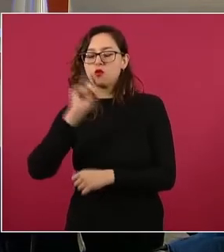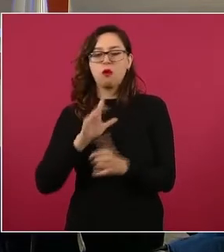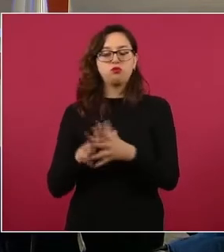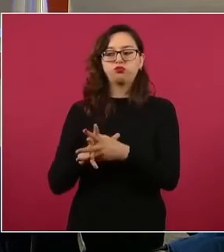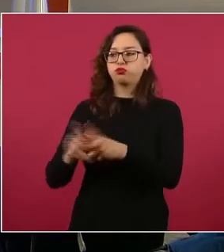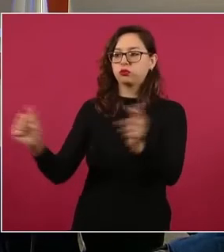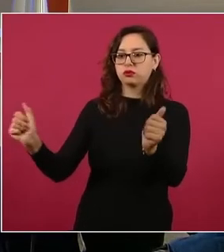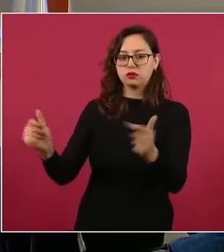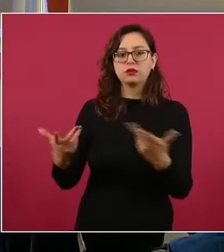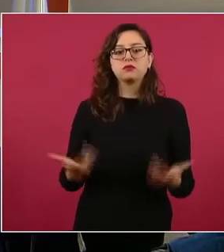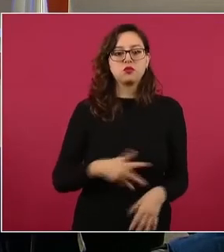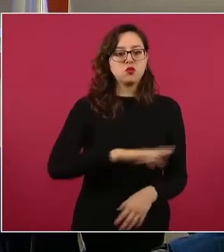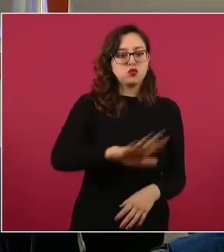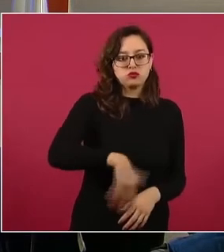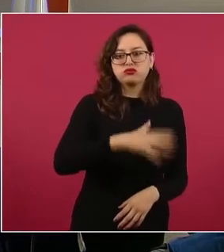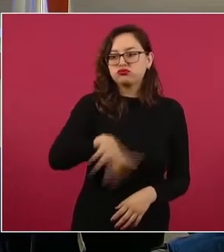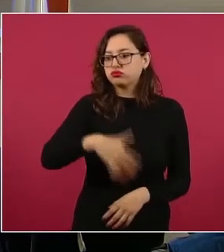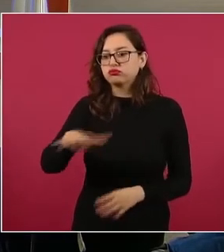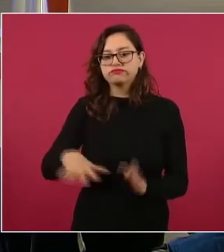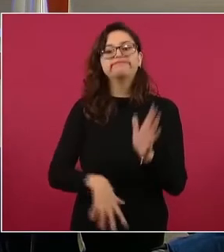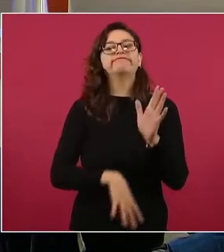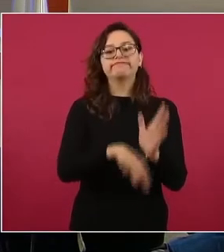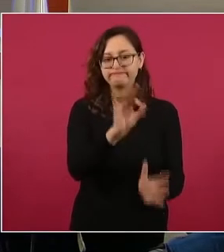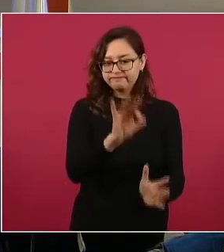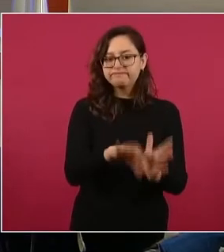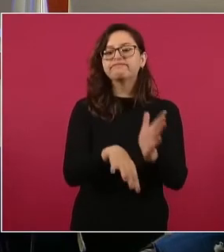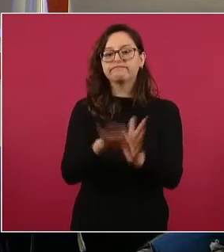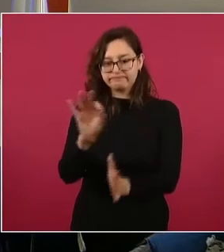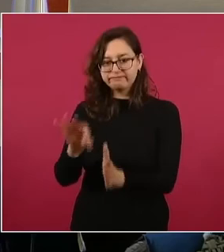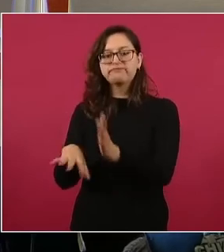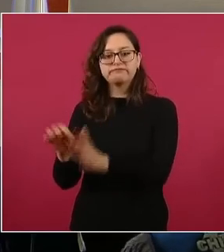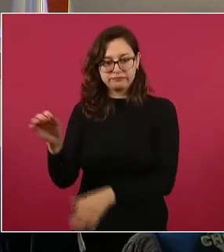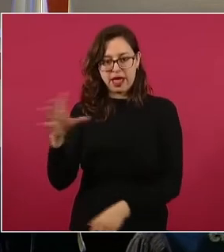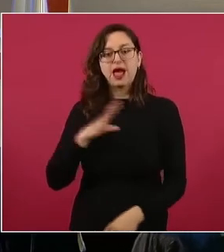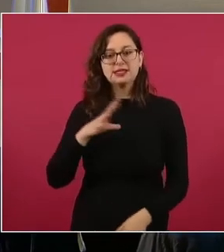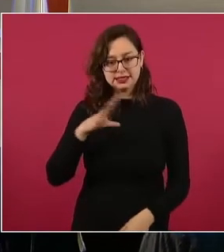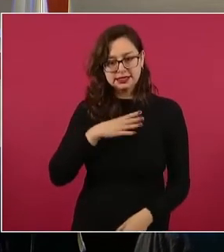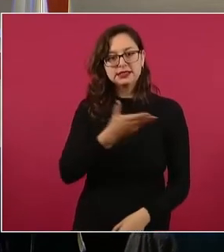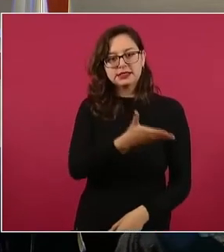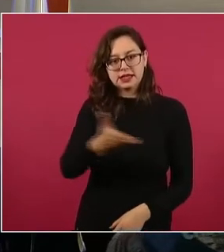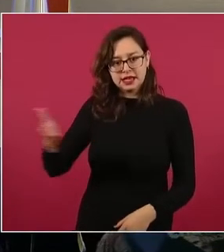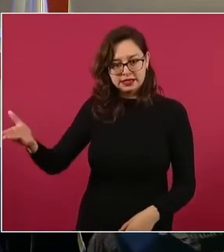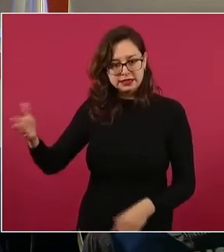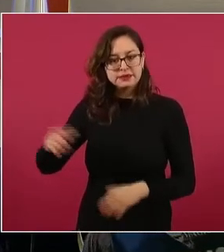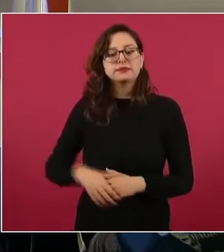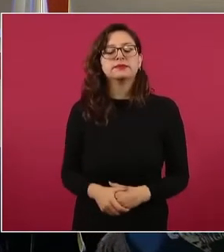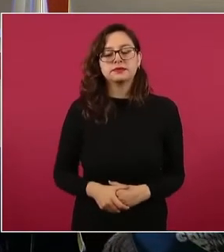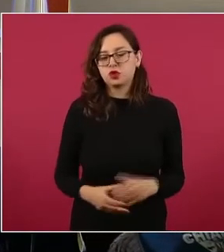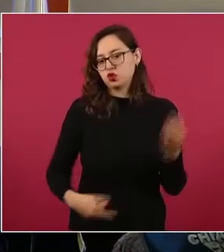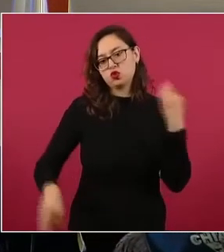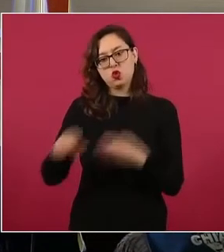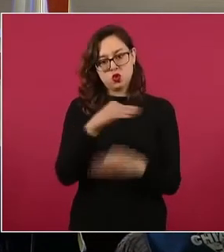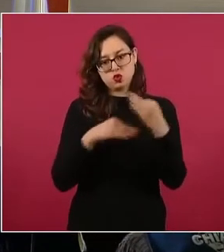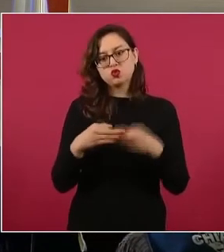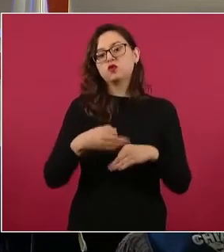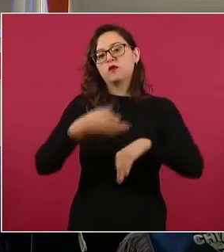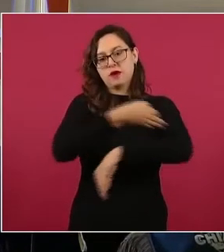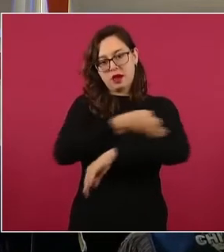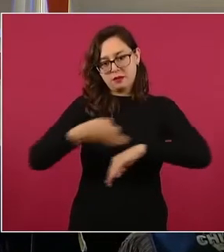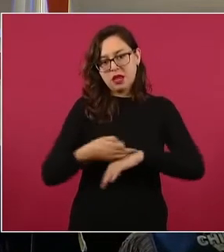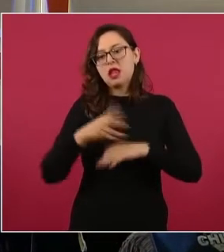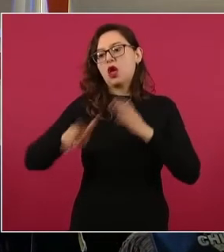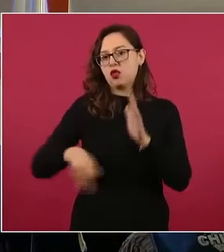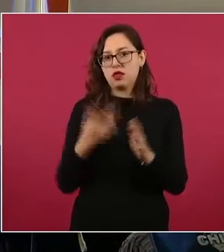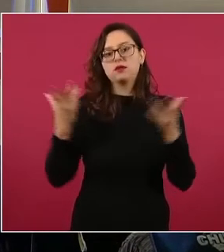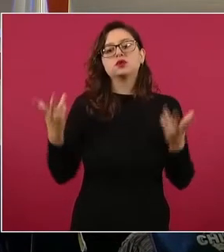los casos. Siguiente. Siguiente. Bueno, pues bien, todos ya están con bien con su familia, todos